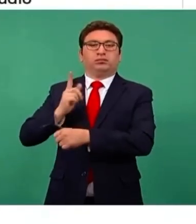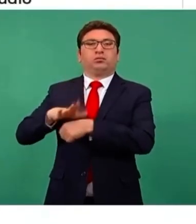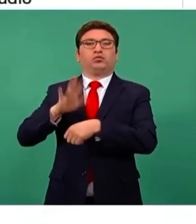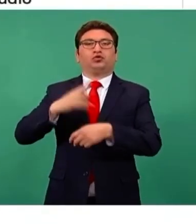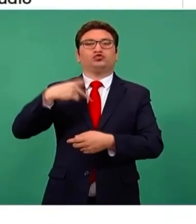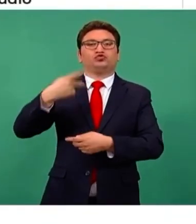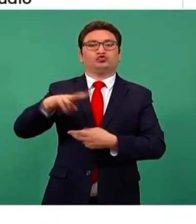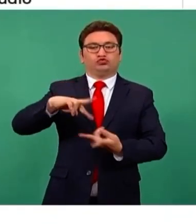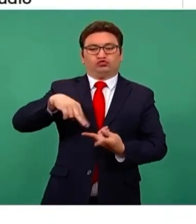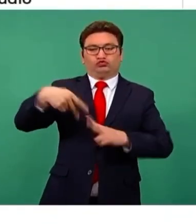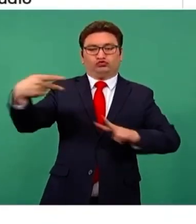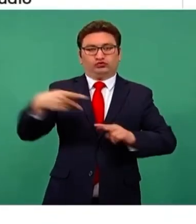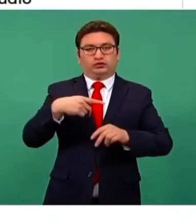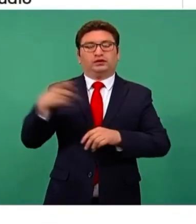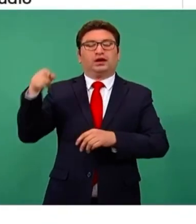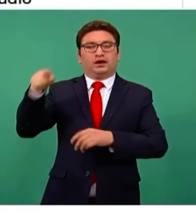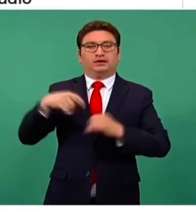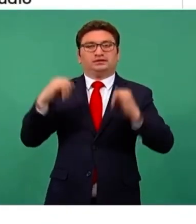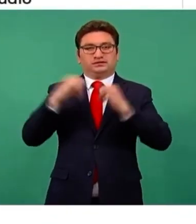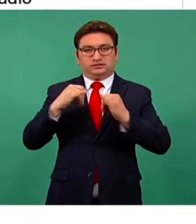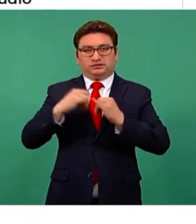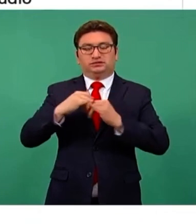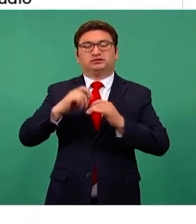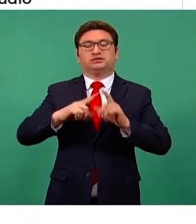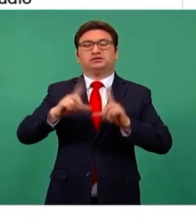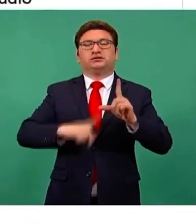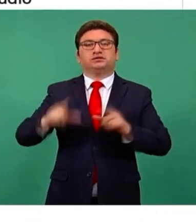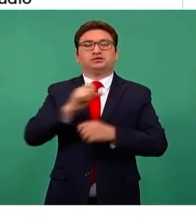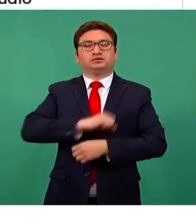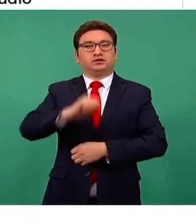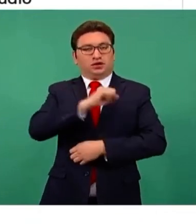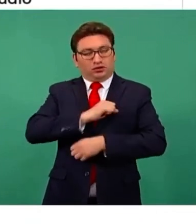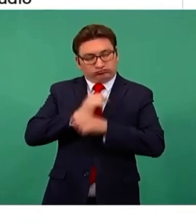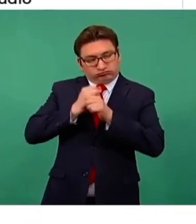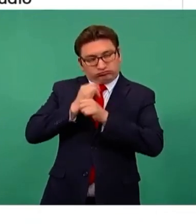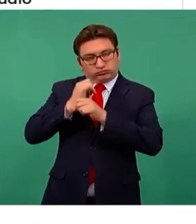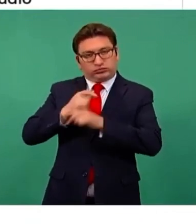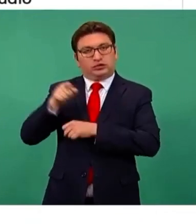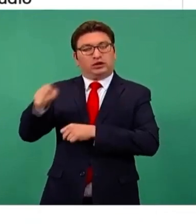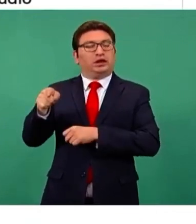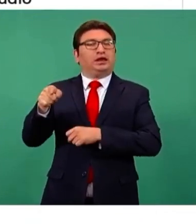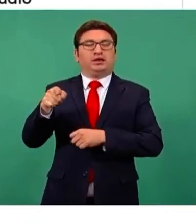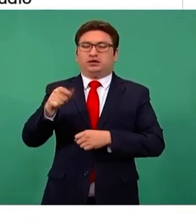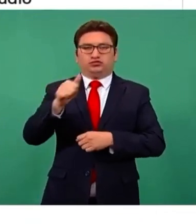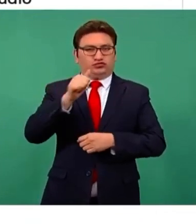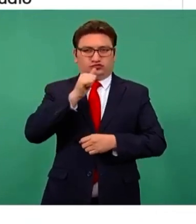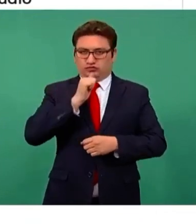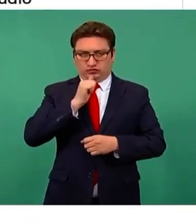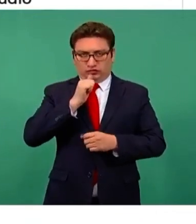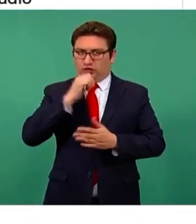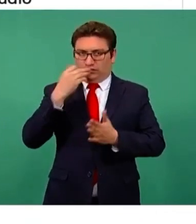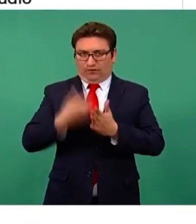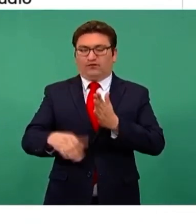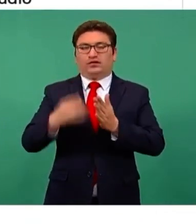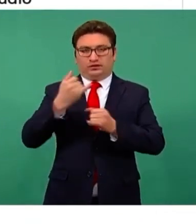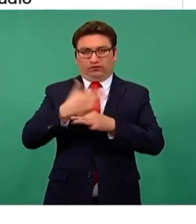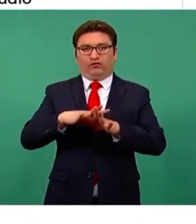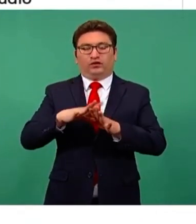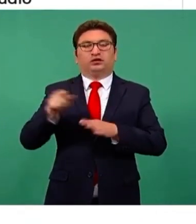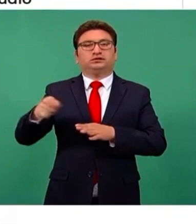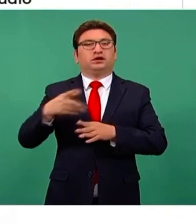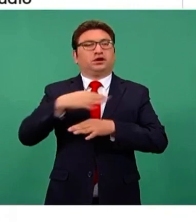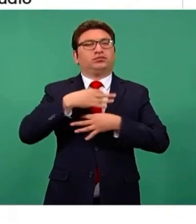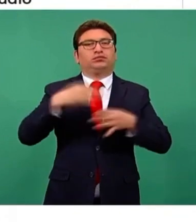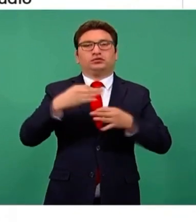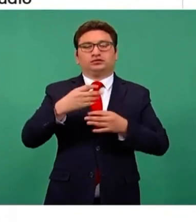genética en un Instituto Nacional de Salud, este instituto todavía no ha completado lo que está obligado a hacer, que es